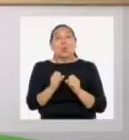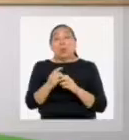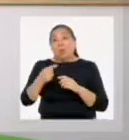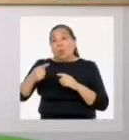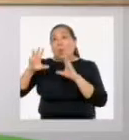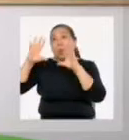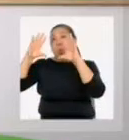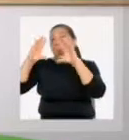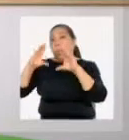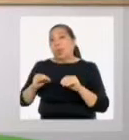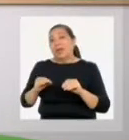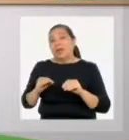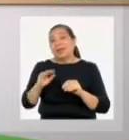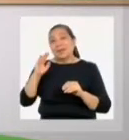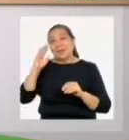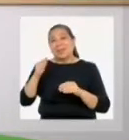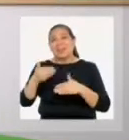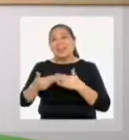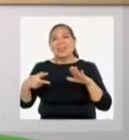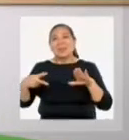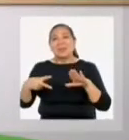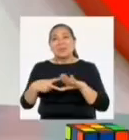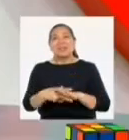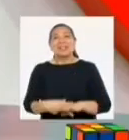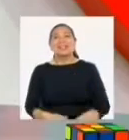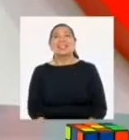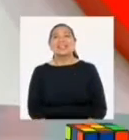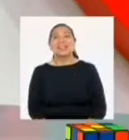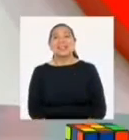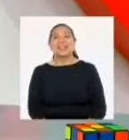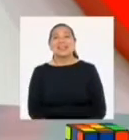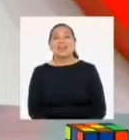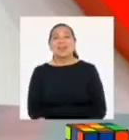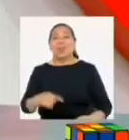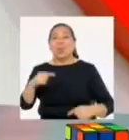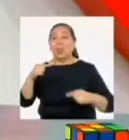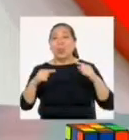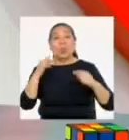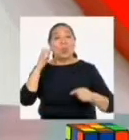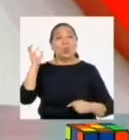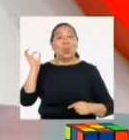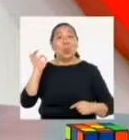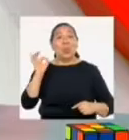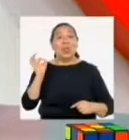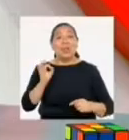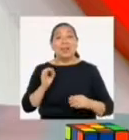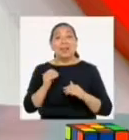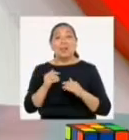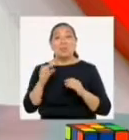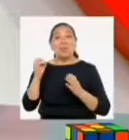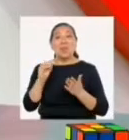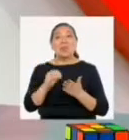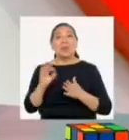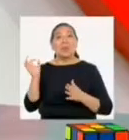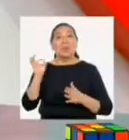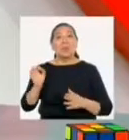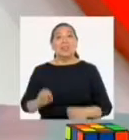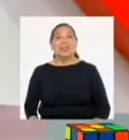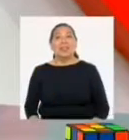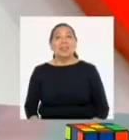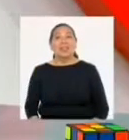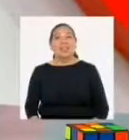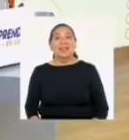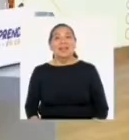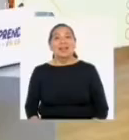amaneció desinflada. Ahora, vemos tras la pausa. La alarma del detector que justo acababa de encender nuevamente